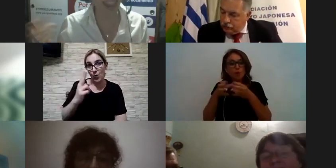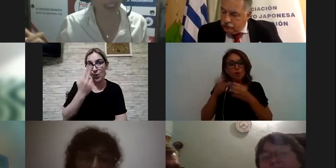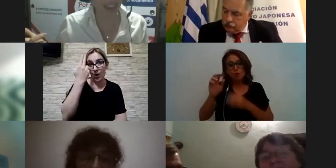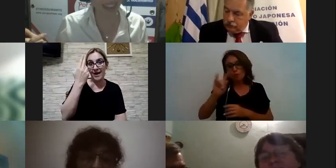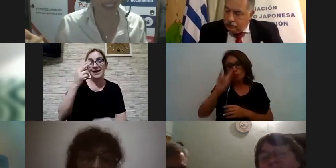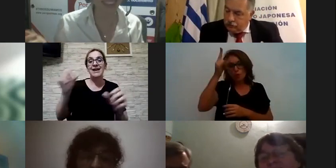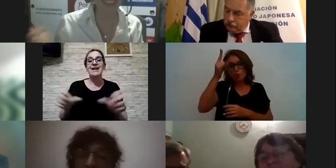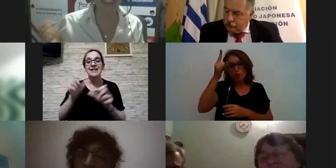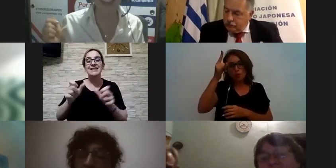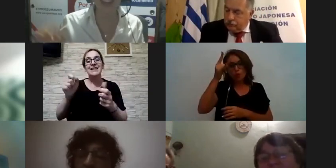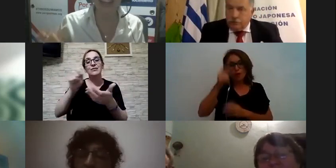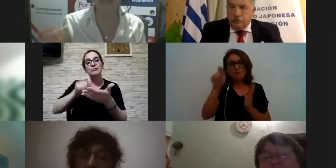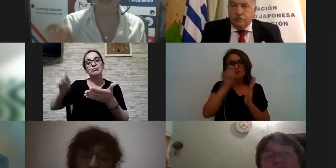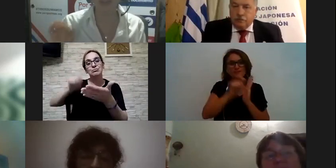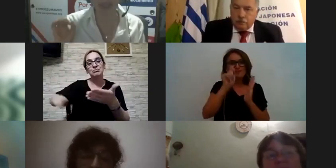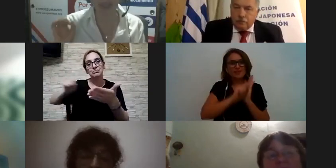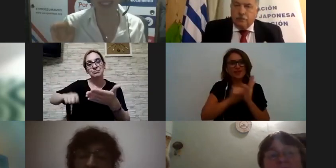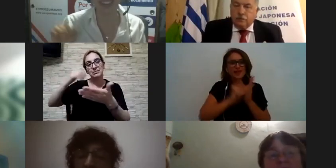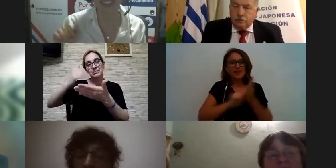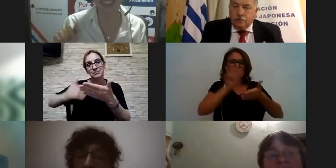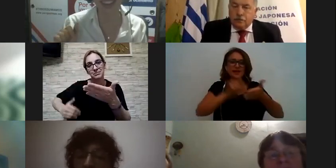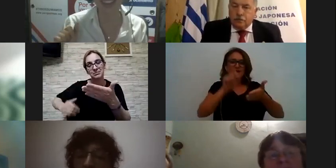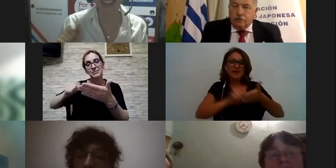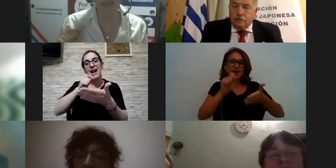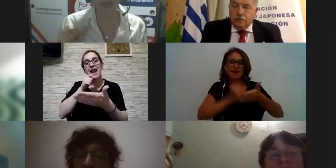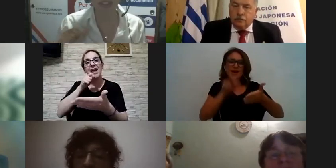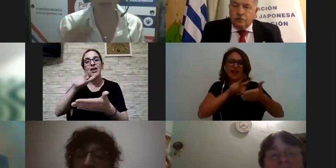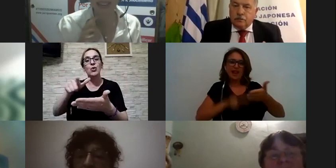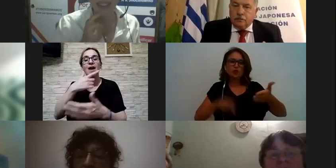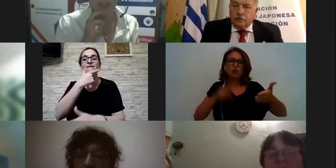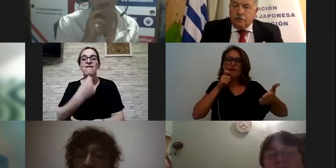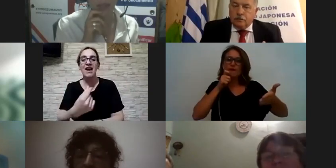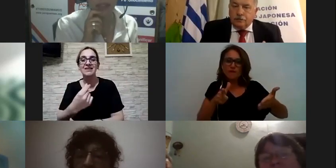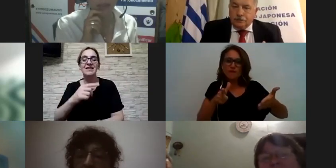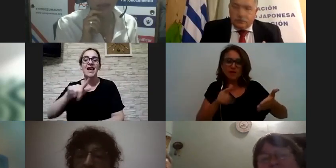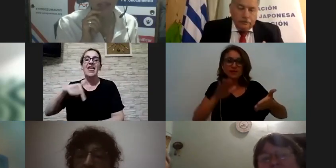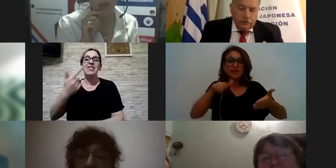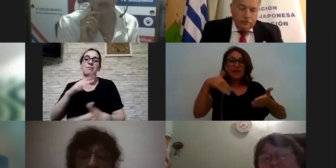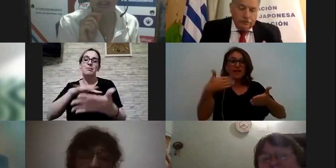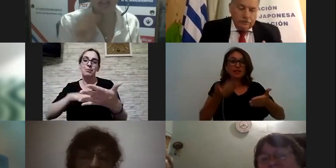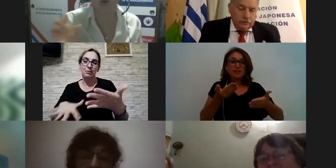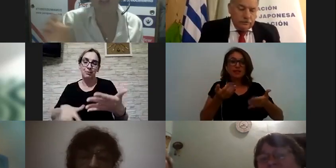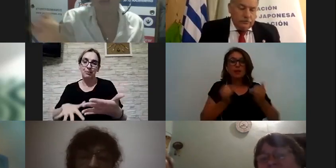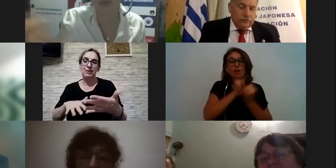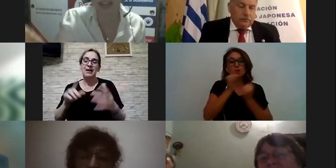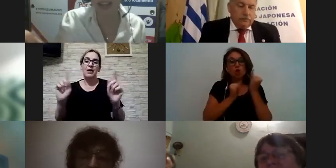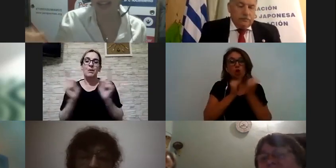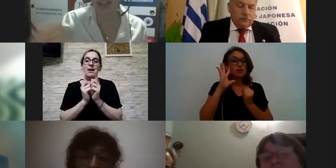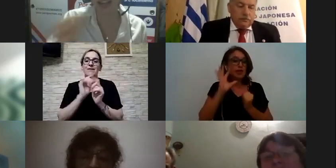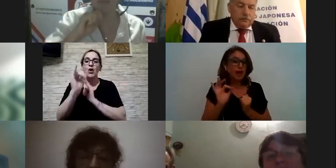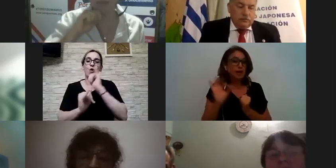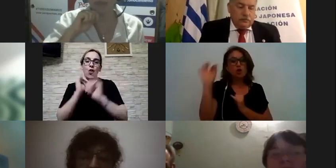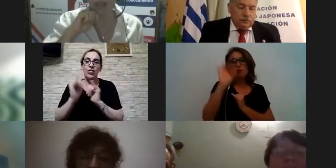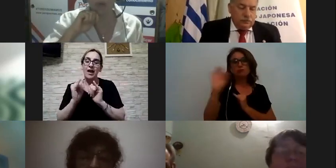un recetario un recetario de lectura fácil así que después si te parece Esteban podés brevemente contar algo o disponer